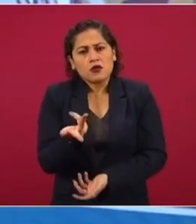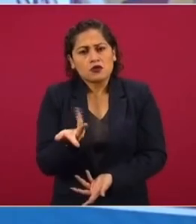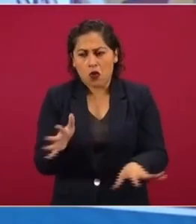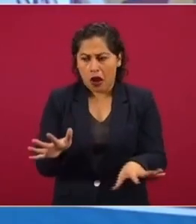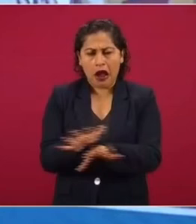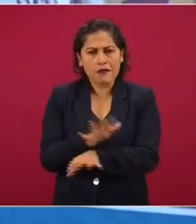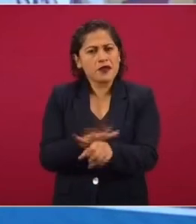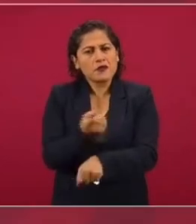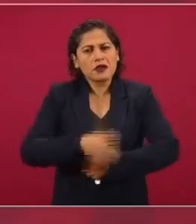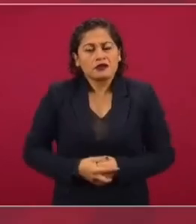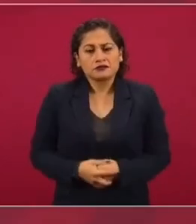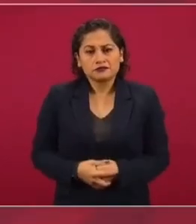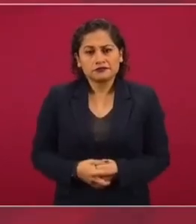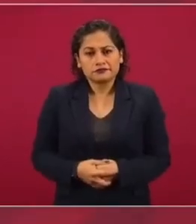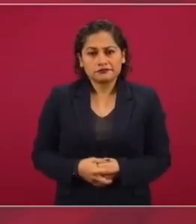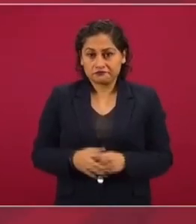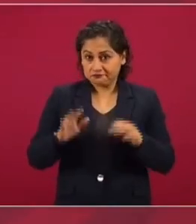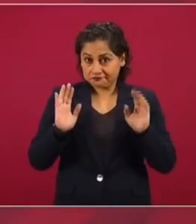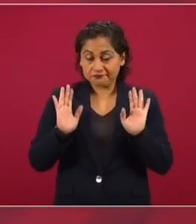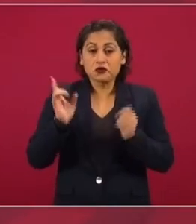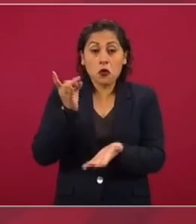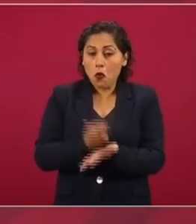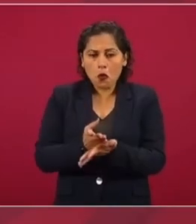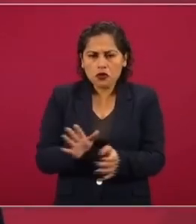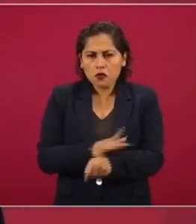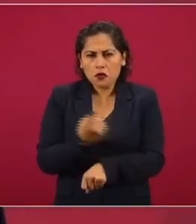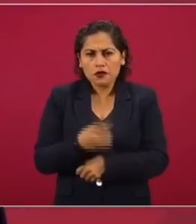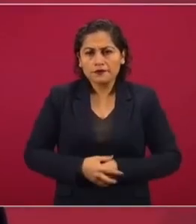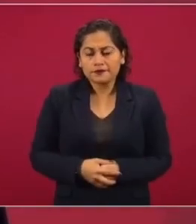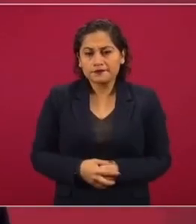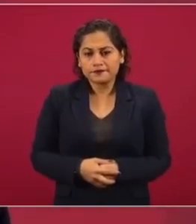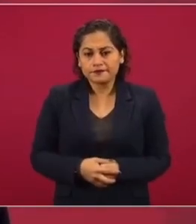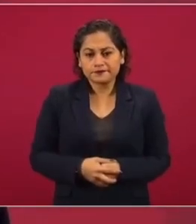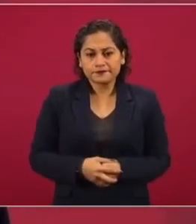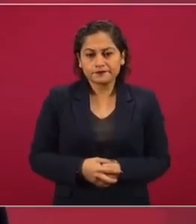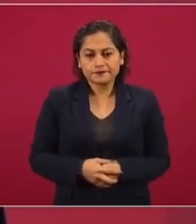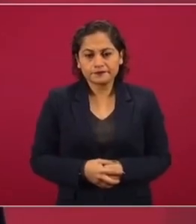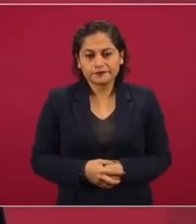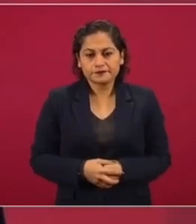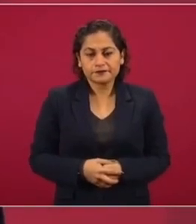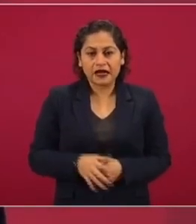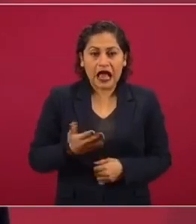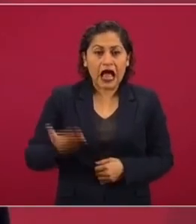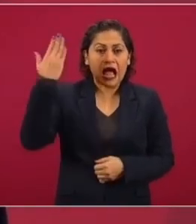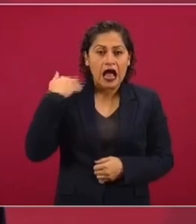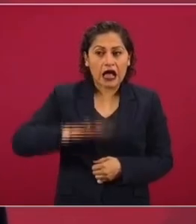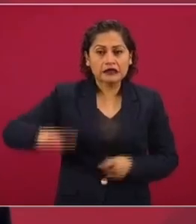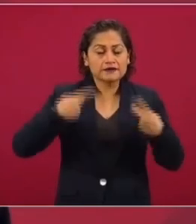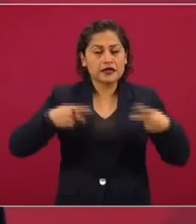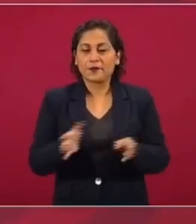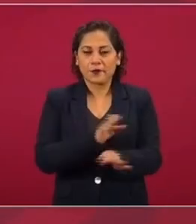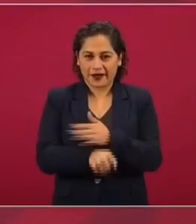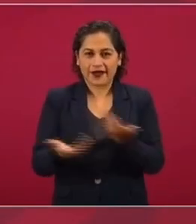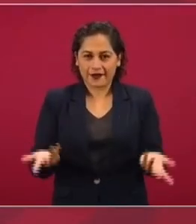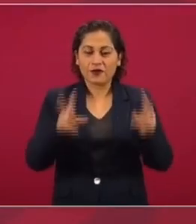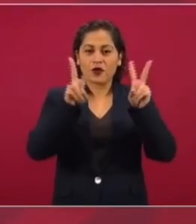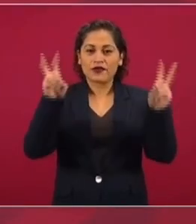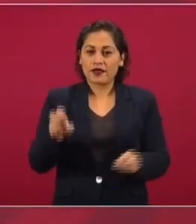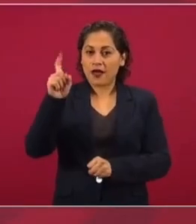Nada más porque a los que medraban, robaban, no les gusta.